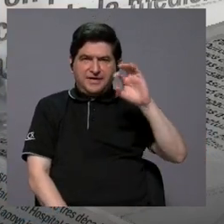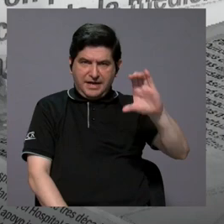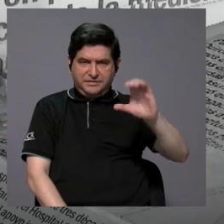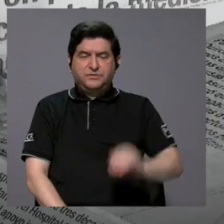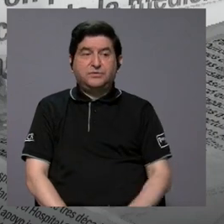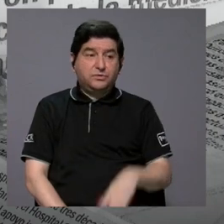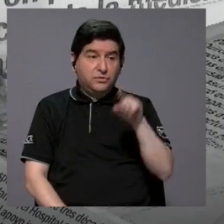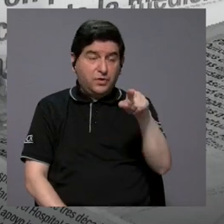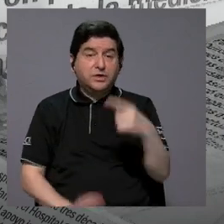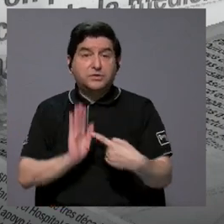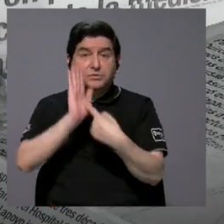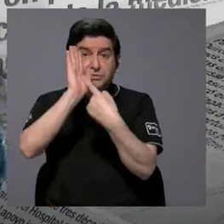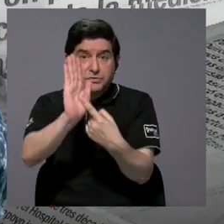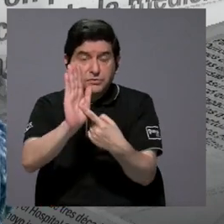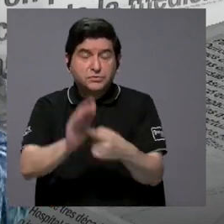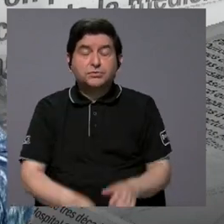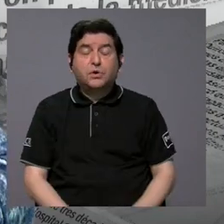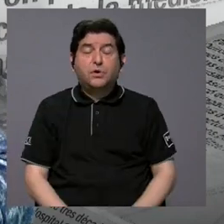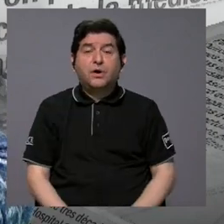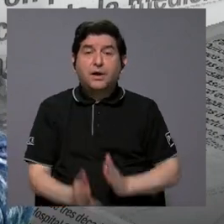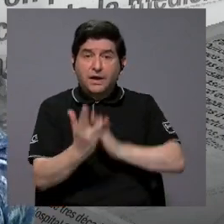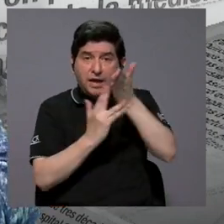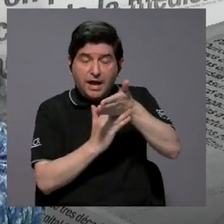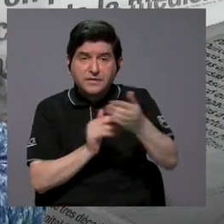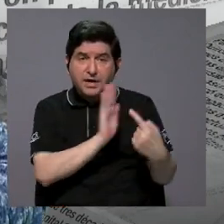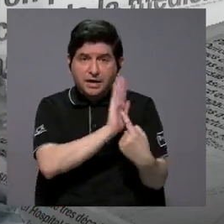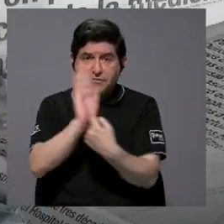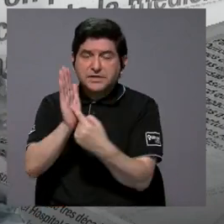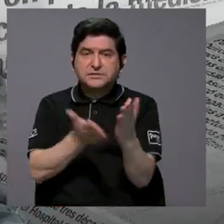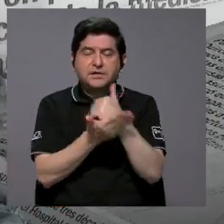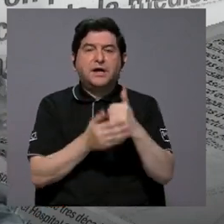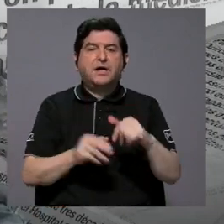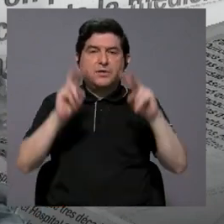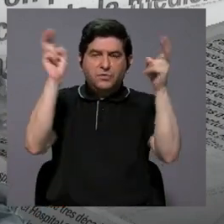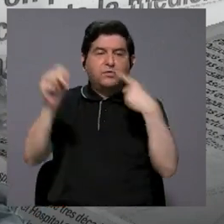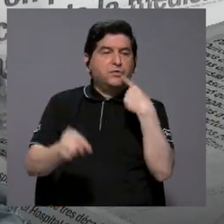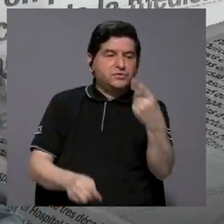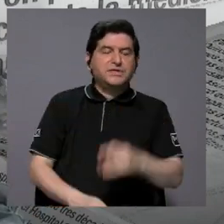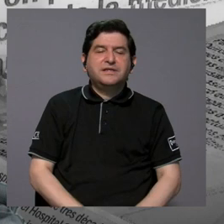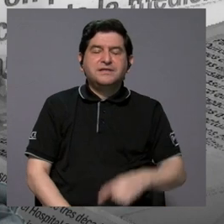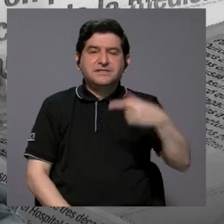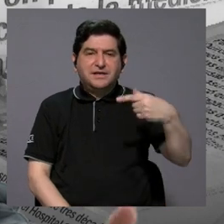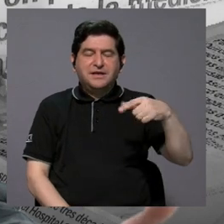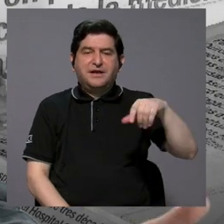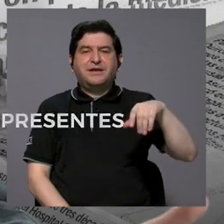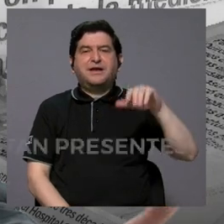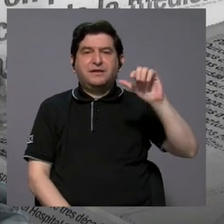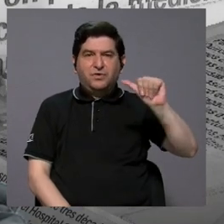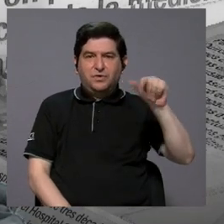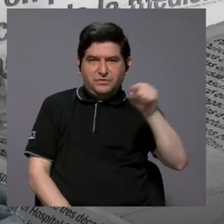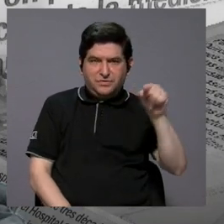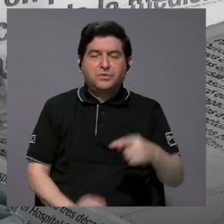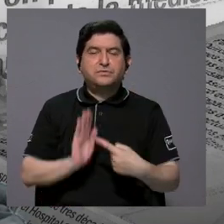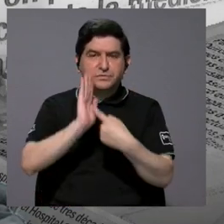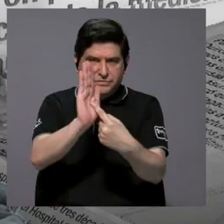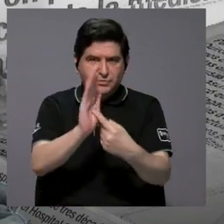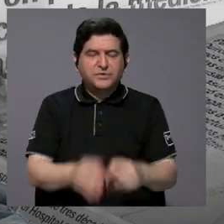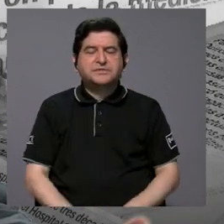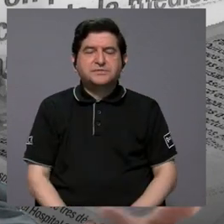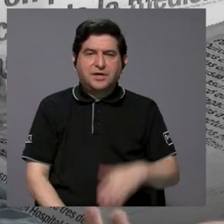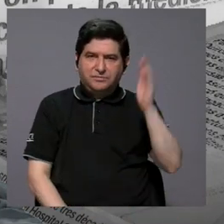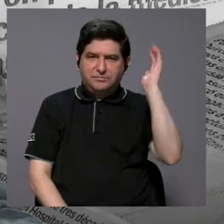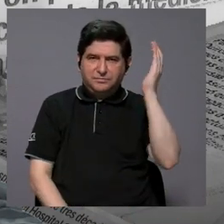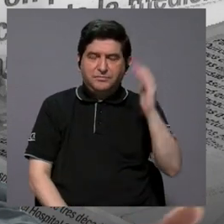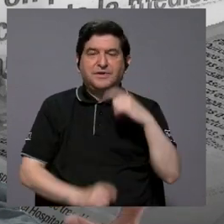¿Eso se va a ver reflejado en la exposición? Algunos de los temas que Gerardo ha mencionado están presentes en la